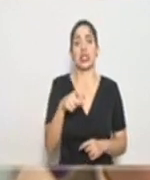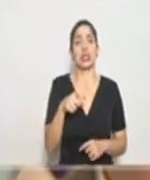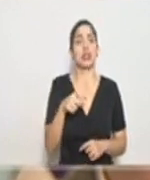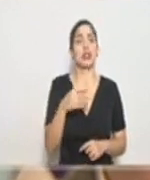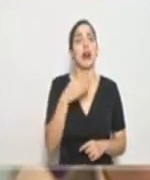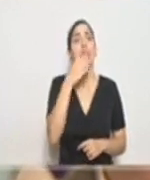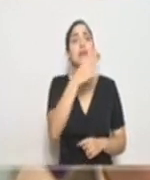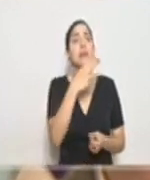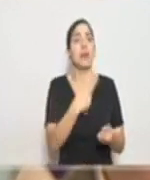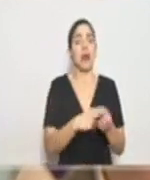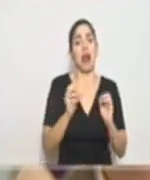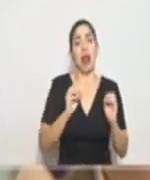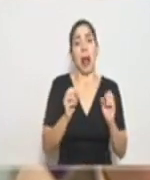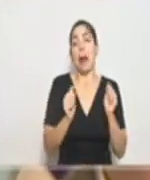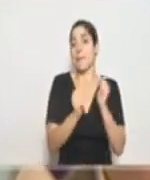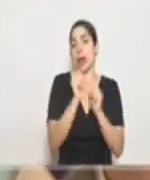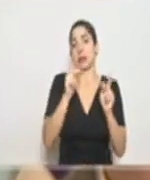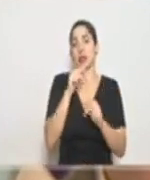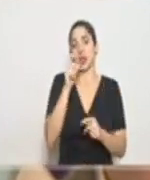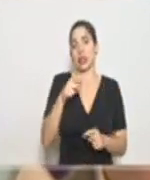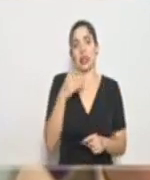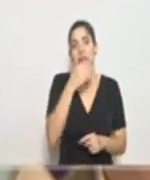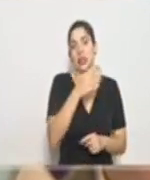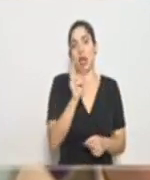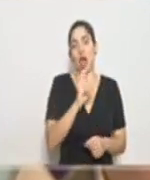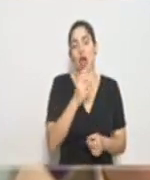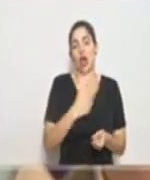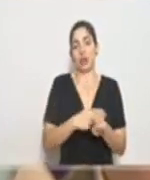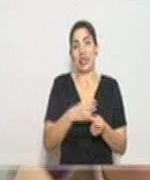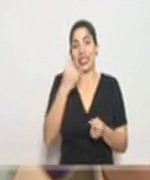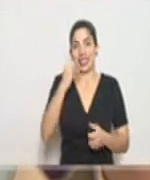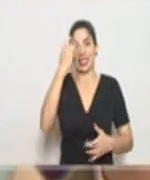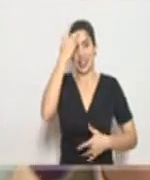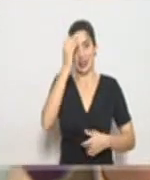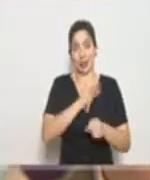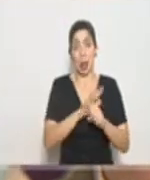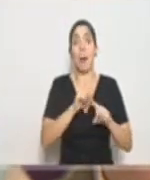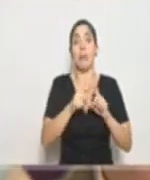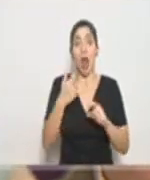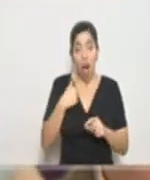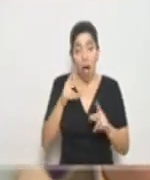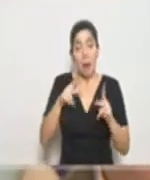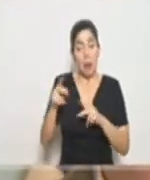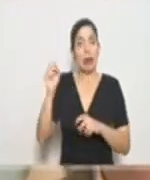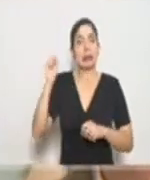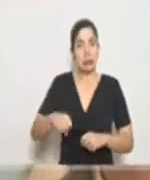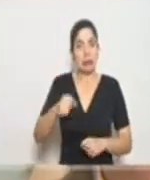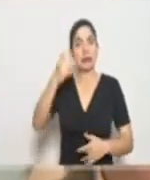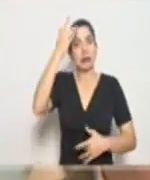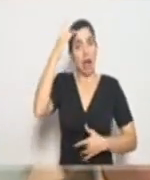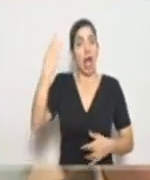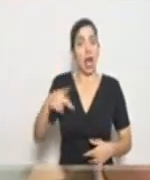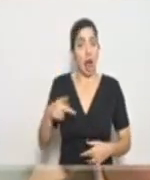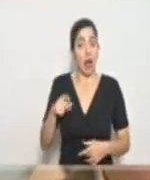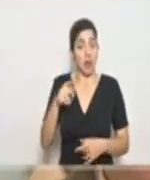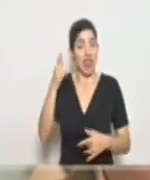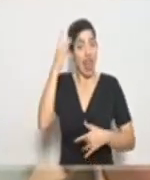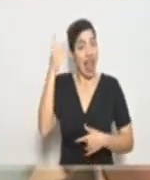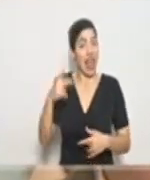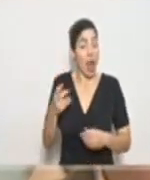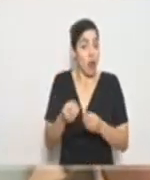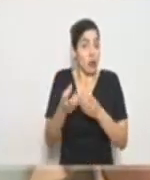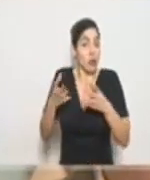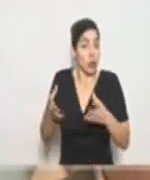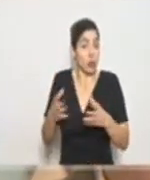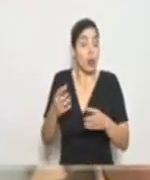médico, la mayoría de la gente, pero sí va a haber gente que va a enfermar gravemente y es una cantidad importante y va a haber